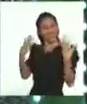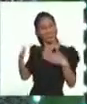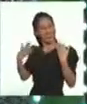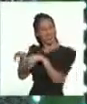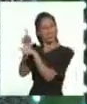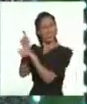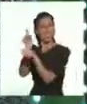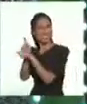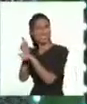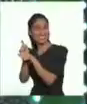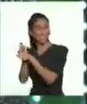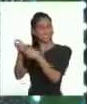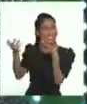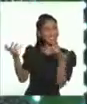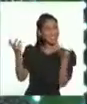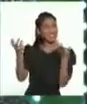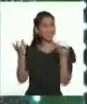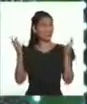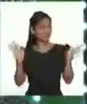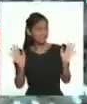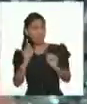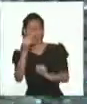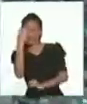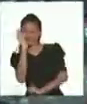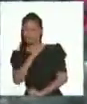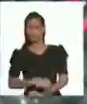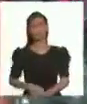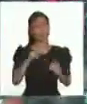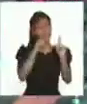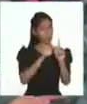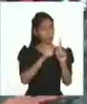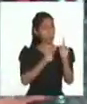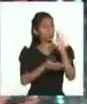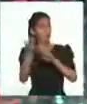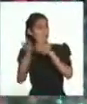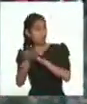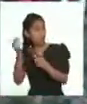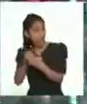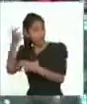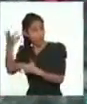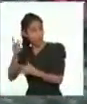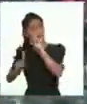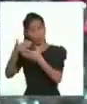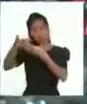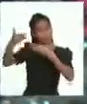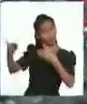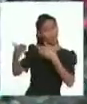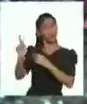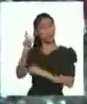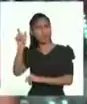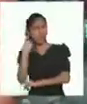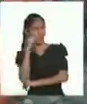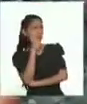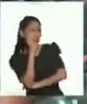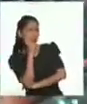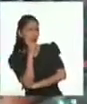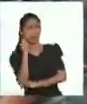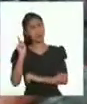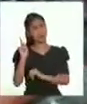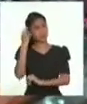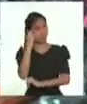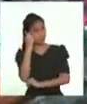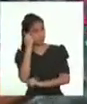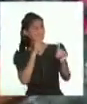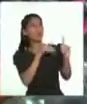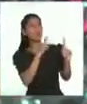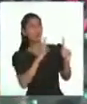siente feliz de poder enseñarles a sus amigos. Un día, cuando fue a la tienda a comprar algunos víveres, el vendedor de la tienda, quien tenía la creencia